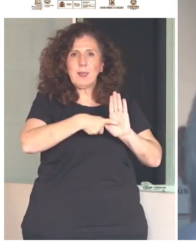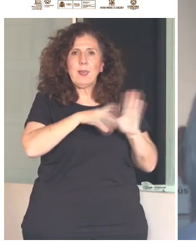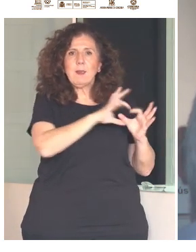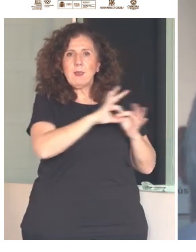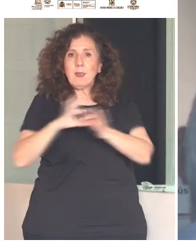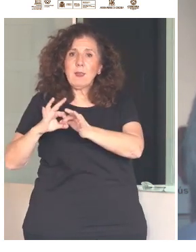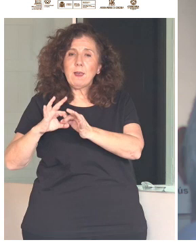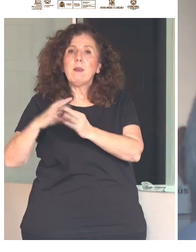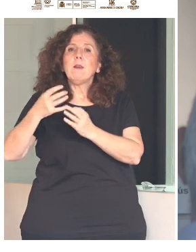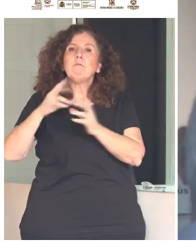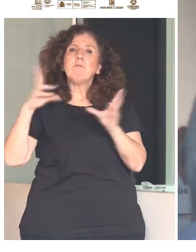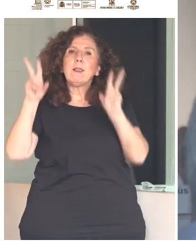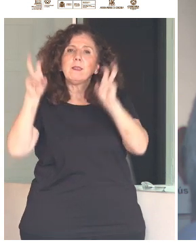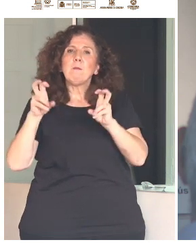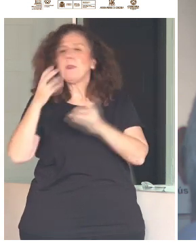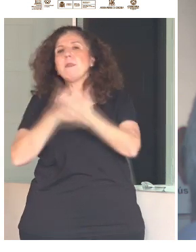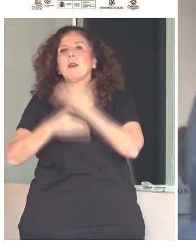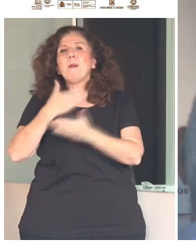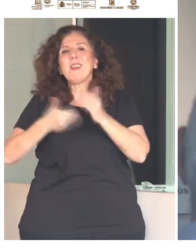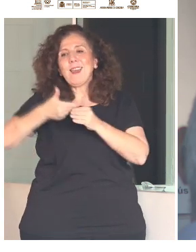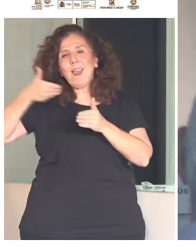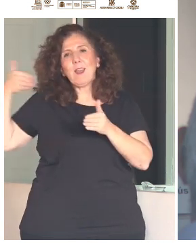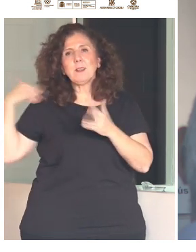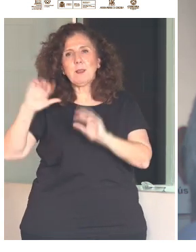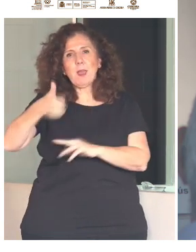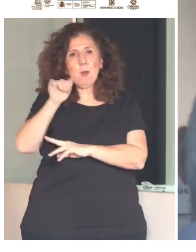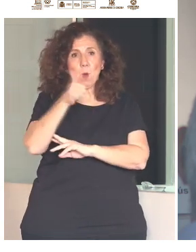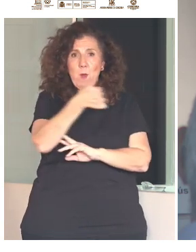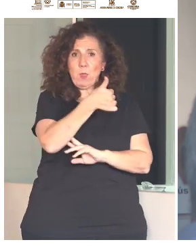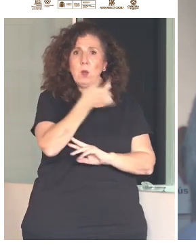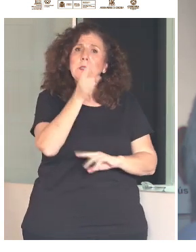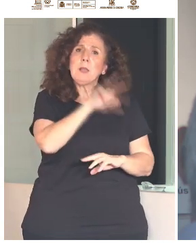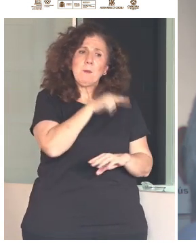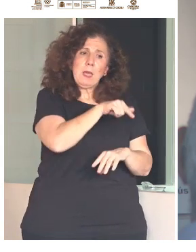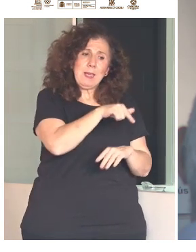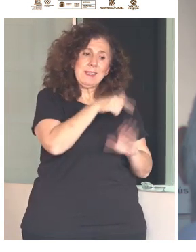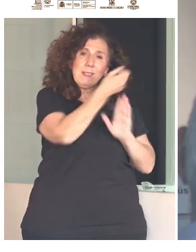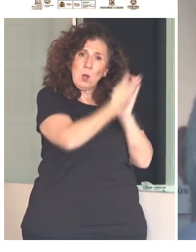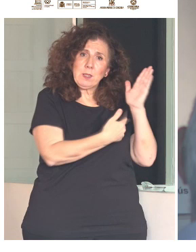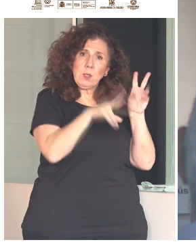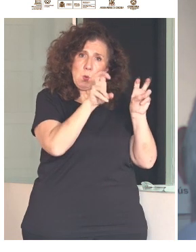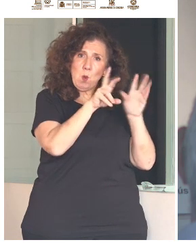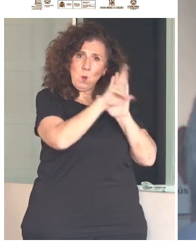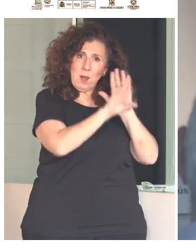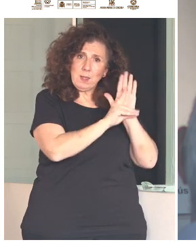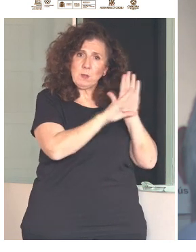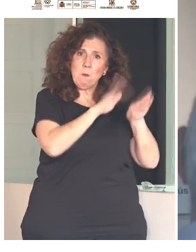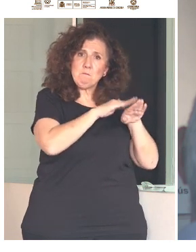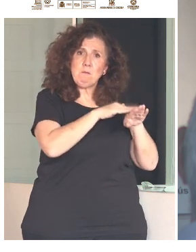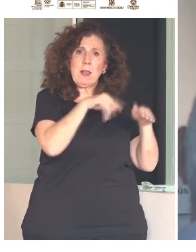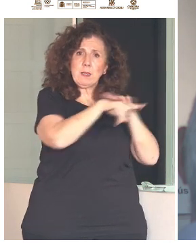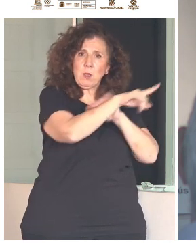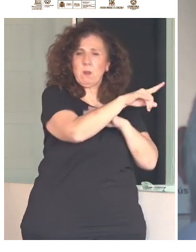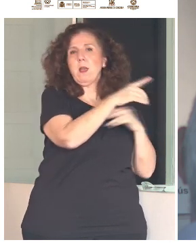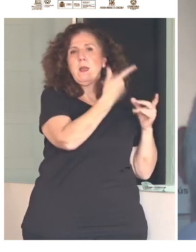aprobadas con anterioridad. Además, pretendía dar cumplimiento y armonizar también este texto, esta normativa interna, a la propia